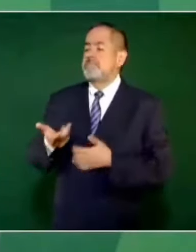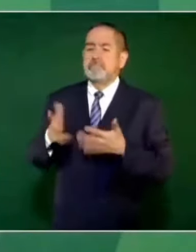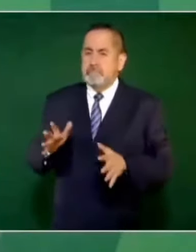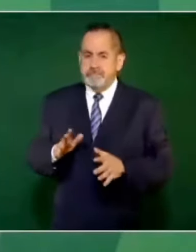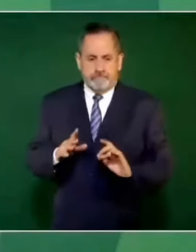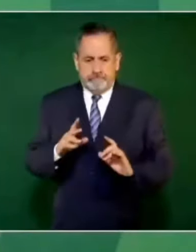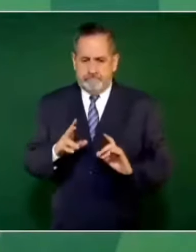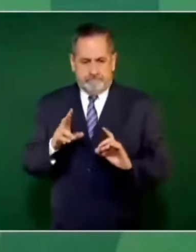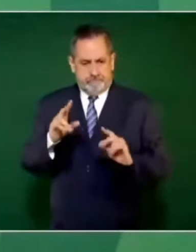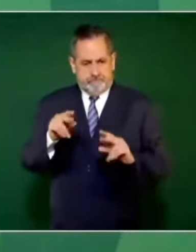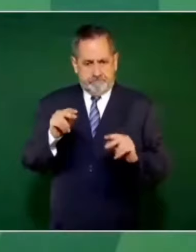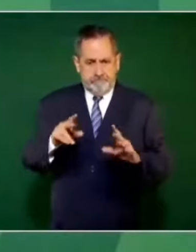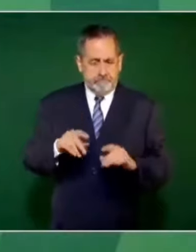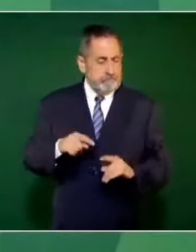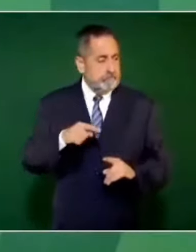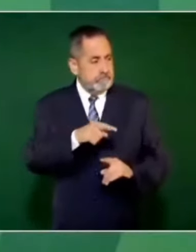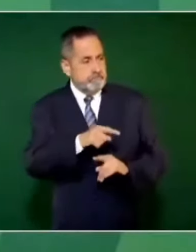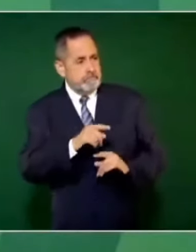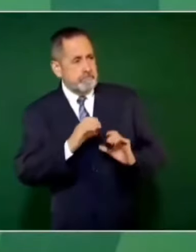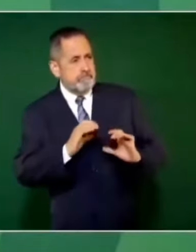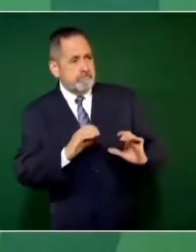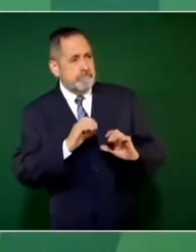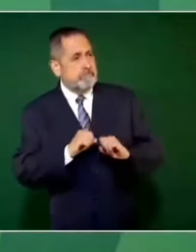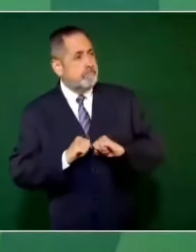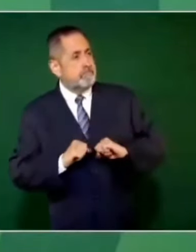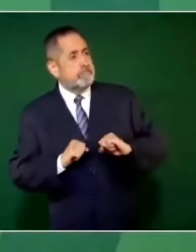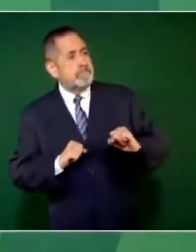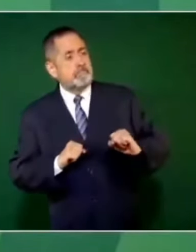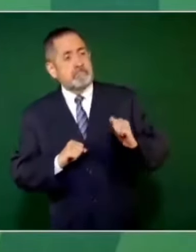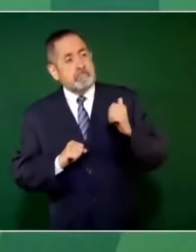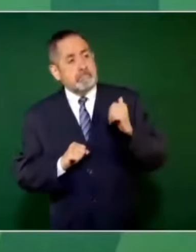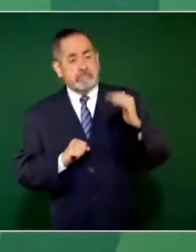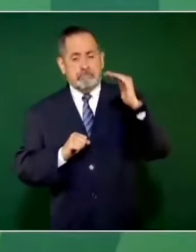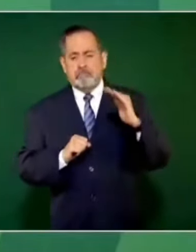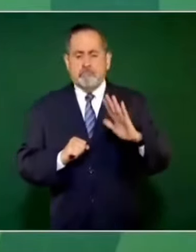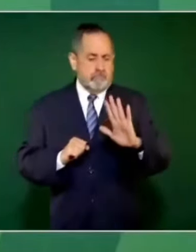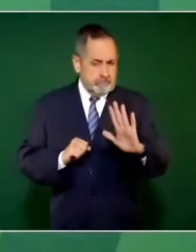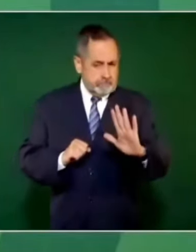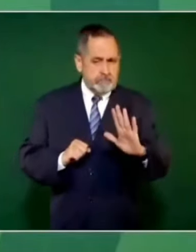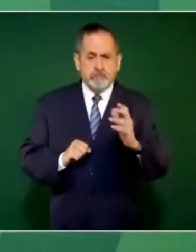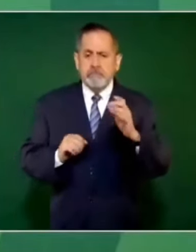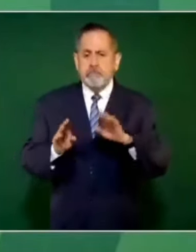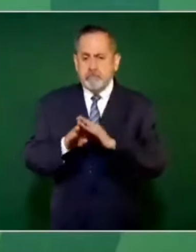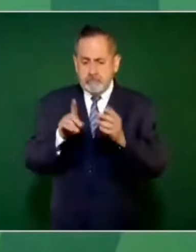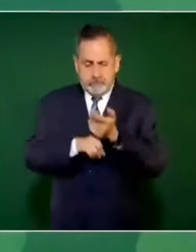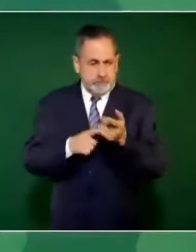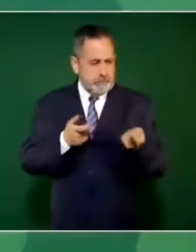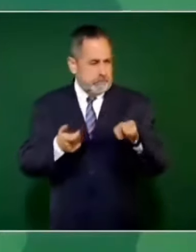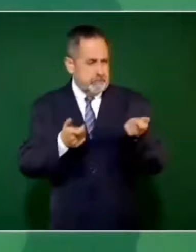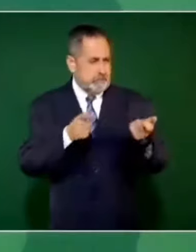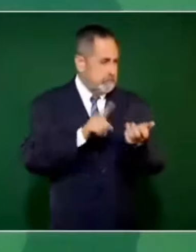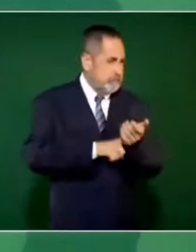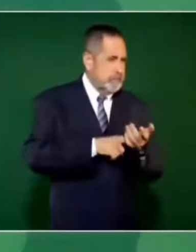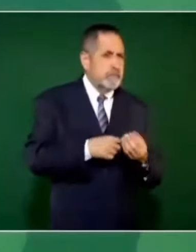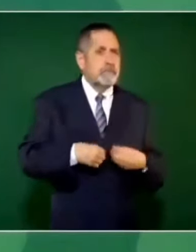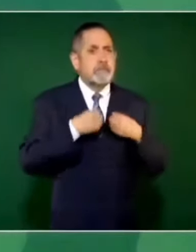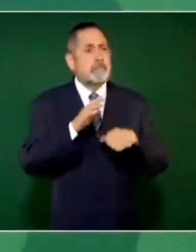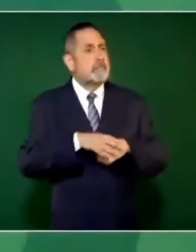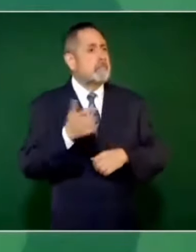y que aumente aumente la inflación, porque hay carestía de la vida,